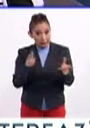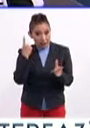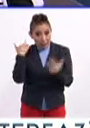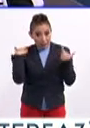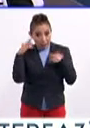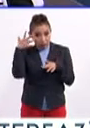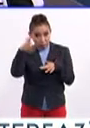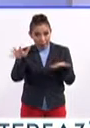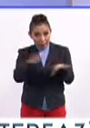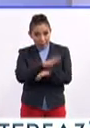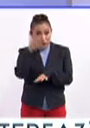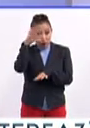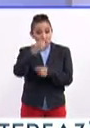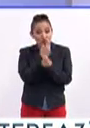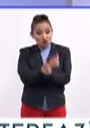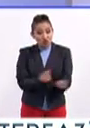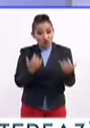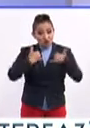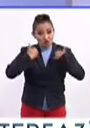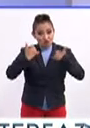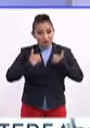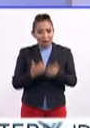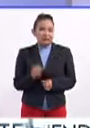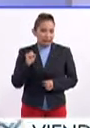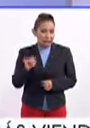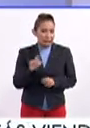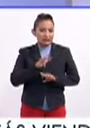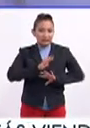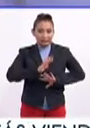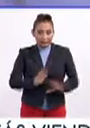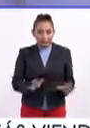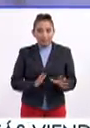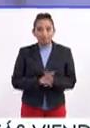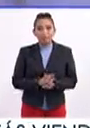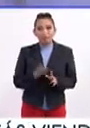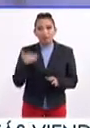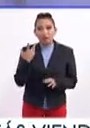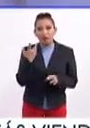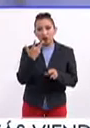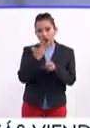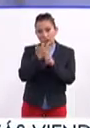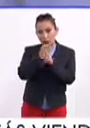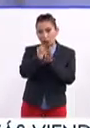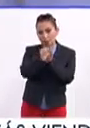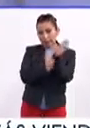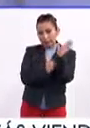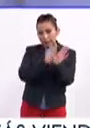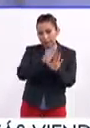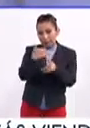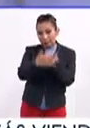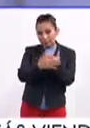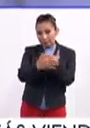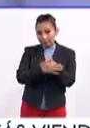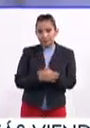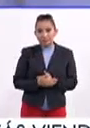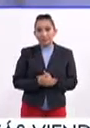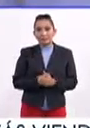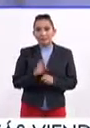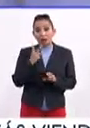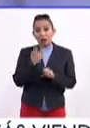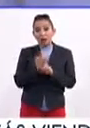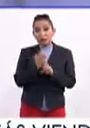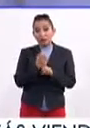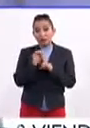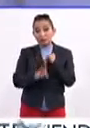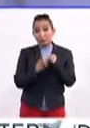ser maestra y cambiar el futuro de muchos jóvenes? Sí, claro, ya estoy en, voy a pasar octavo semestre, entonces. Octavo semestre, pues a punto y a la